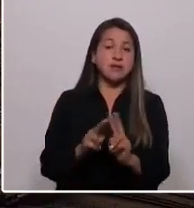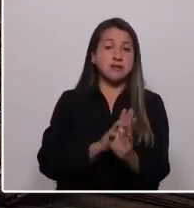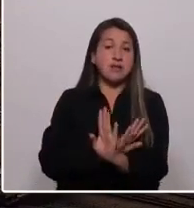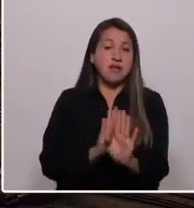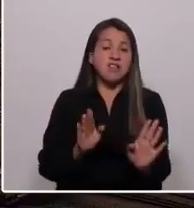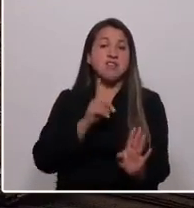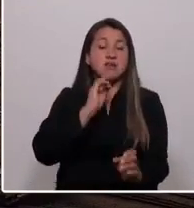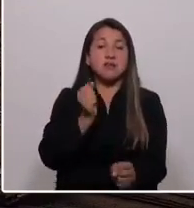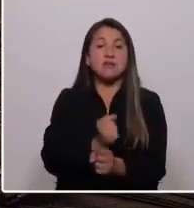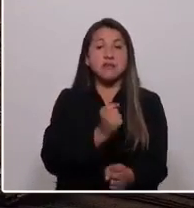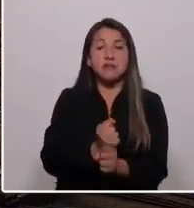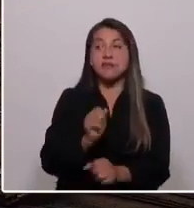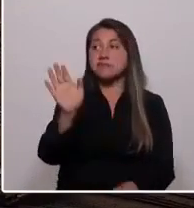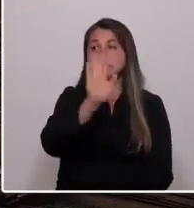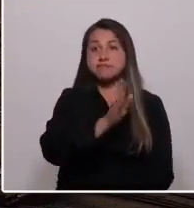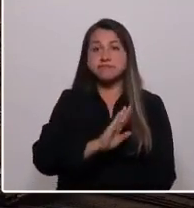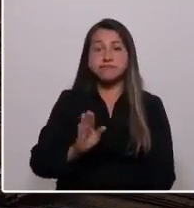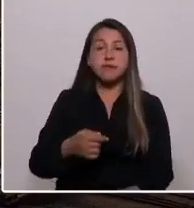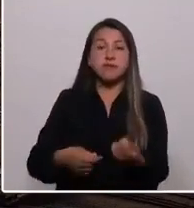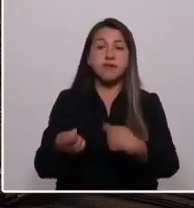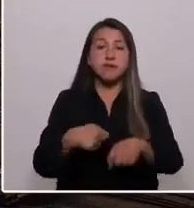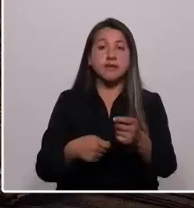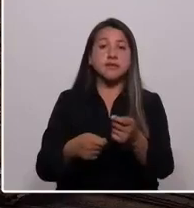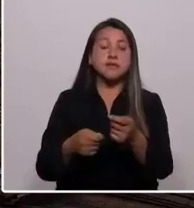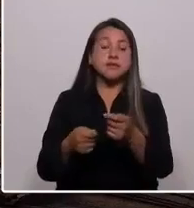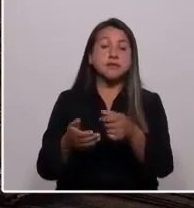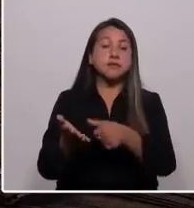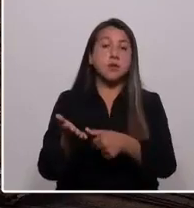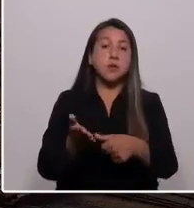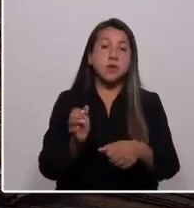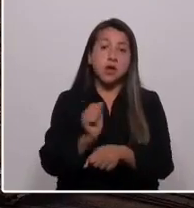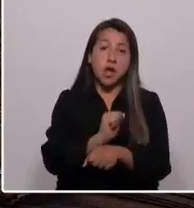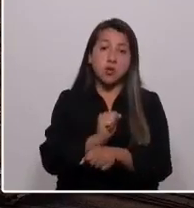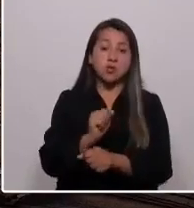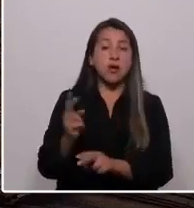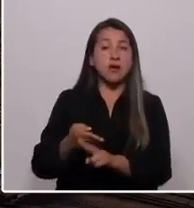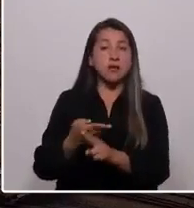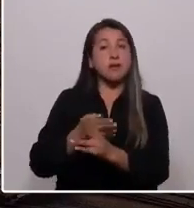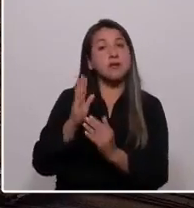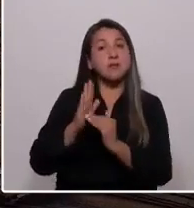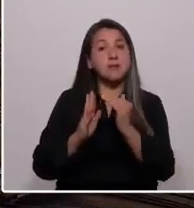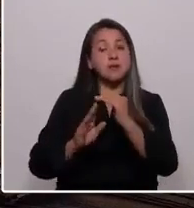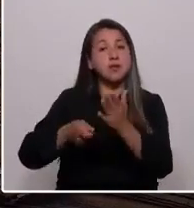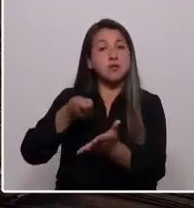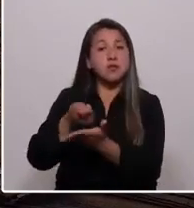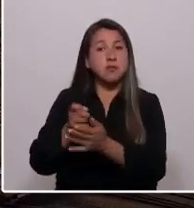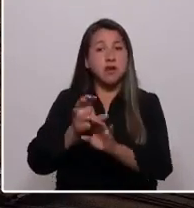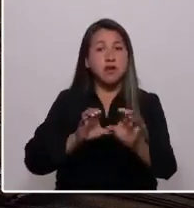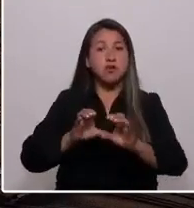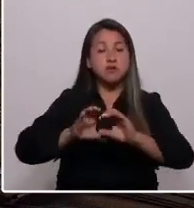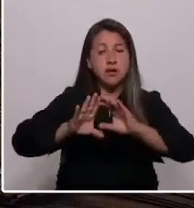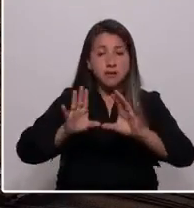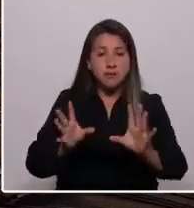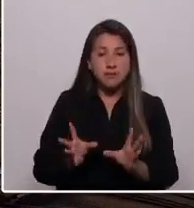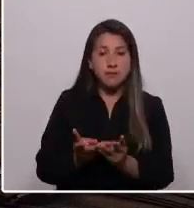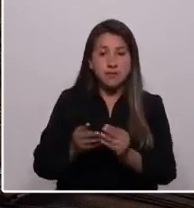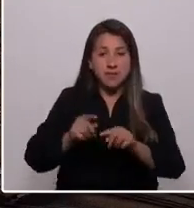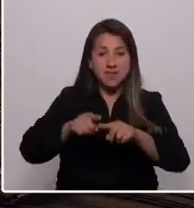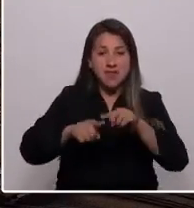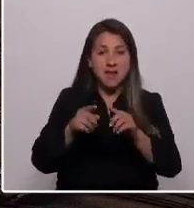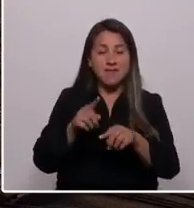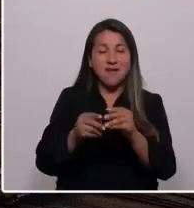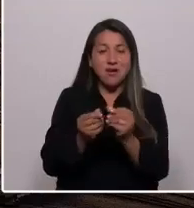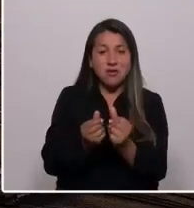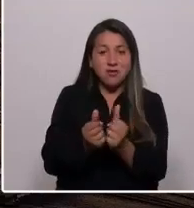obrero, limpiapisos, vender seguros de autos, arrendar departamentos en el verano, comprar cacharros de greda de Pomaire para venderlos en la feria del